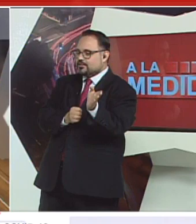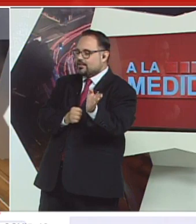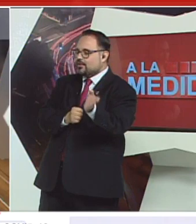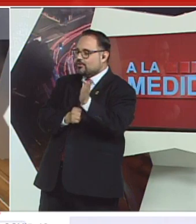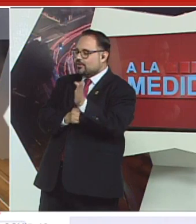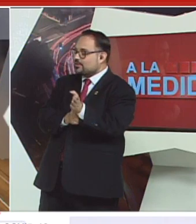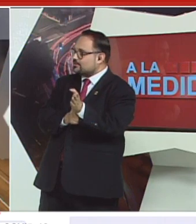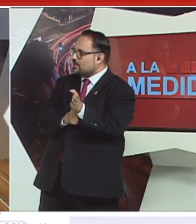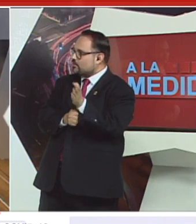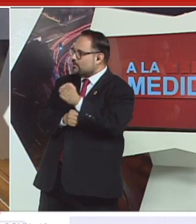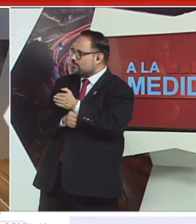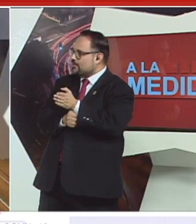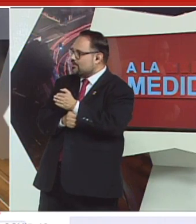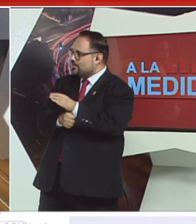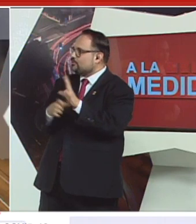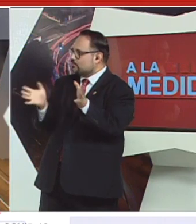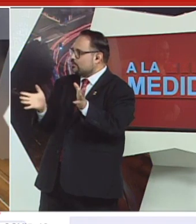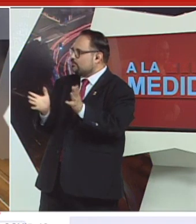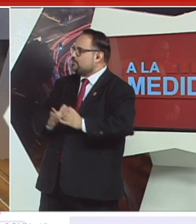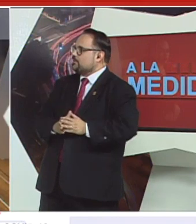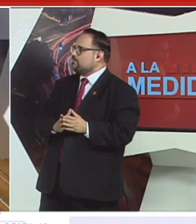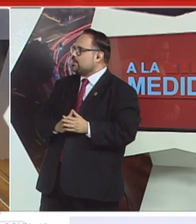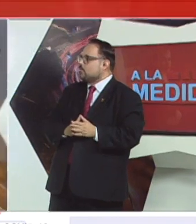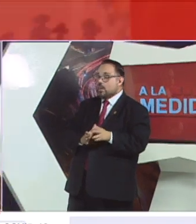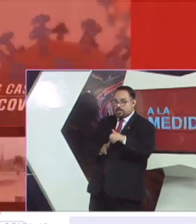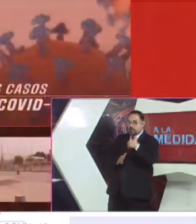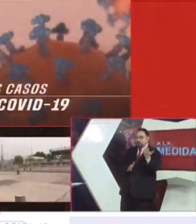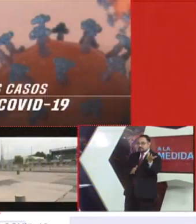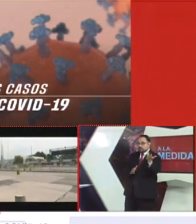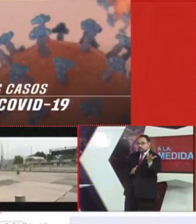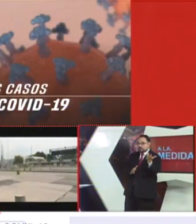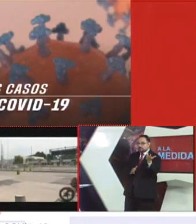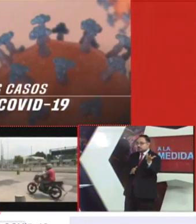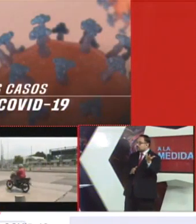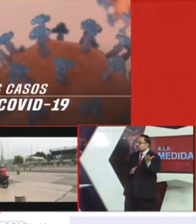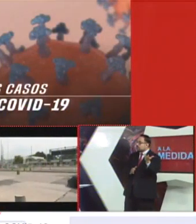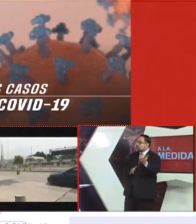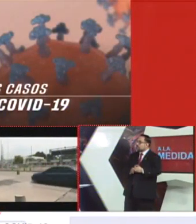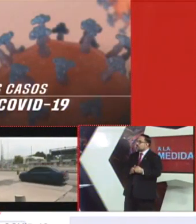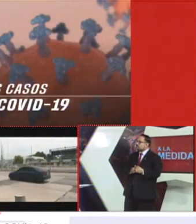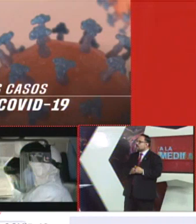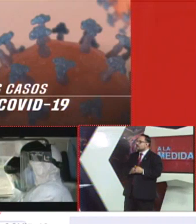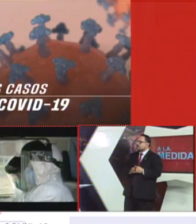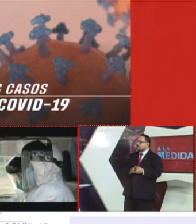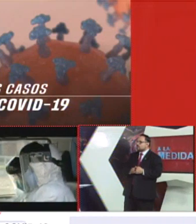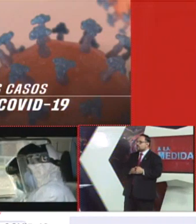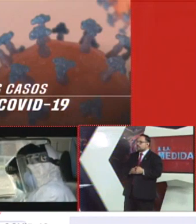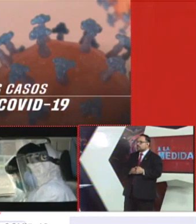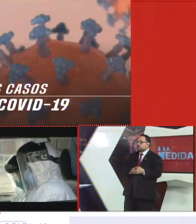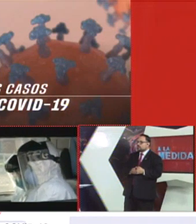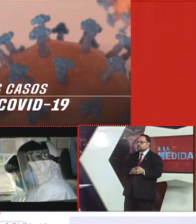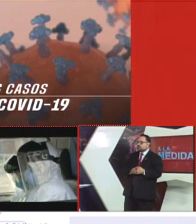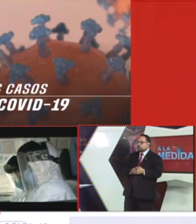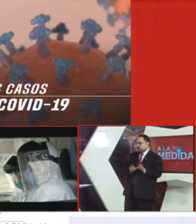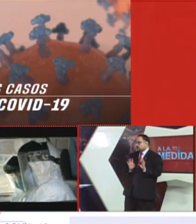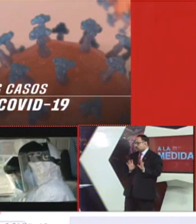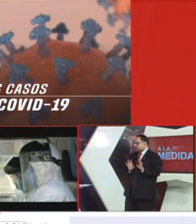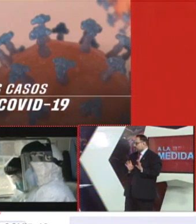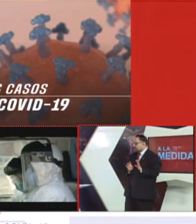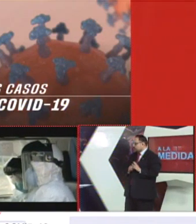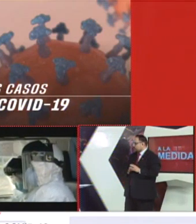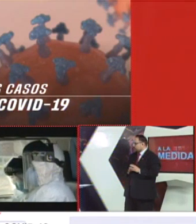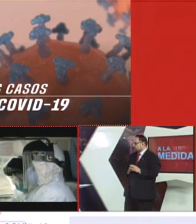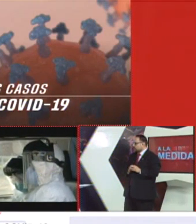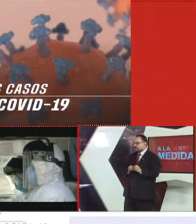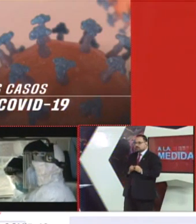tengo que estar en tal lado, a qué hora salgo, a qué hora me levanto, cuándo me preparo y a qué hora salgo para estar también en mi casa y cumplir con el toque de queda,